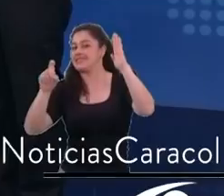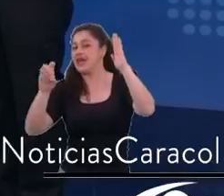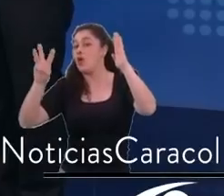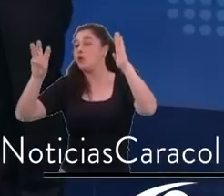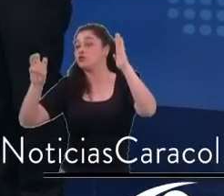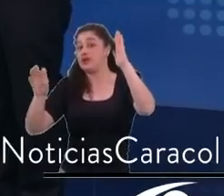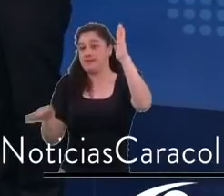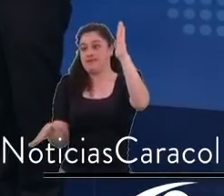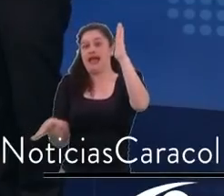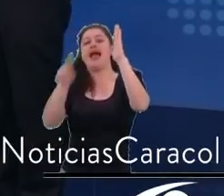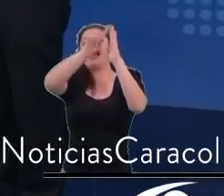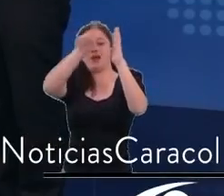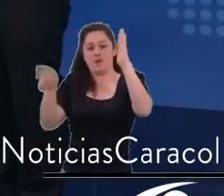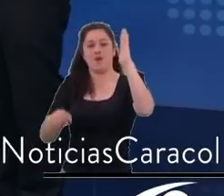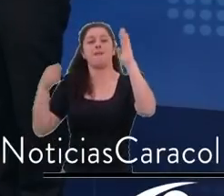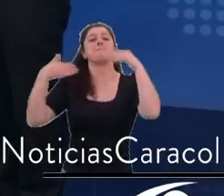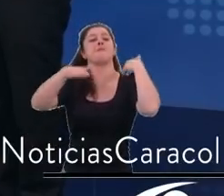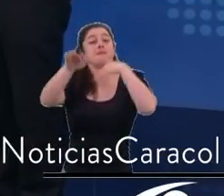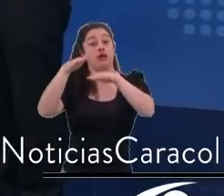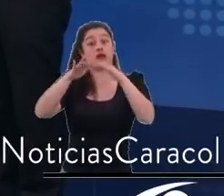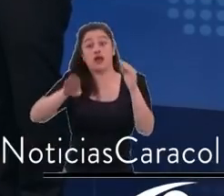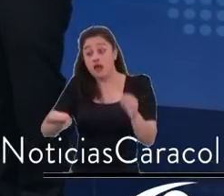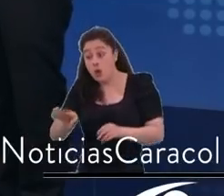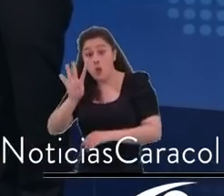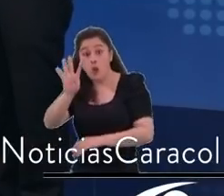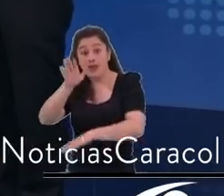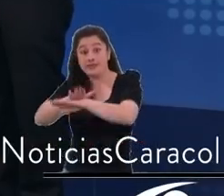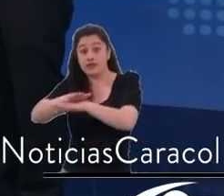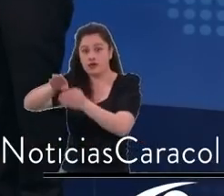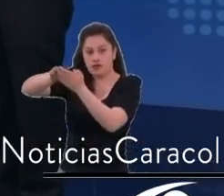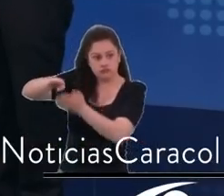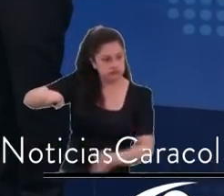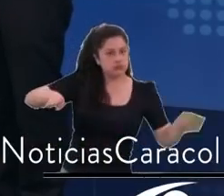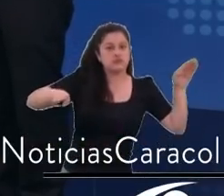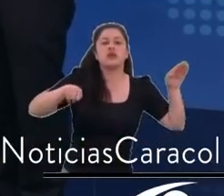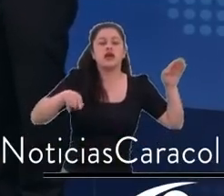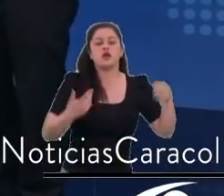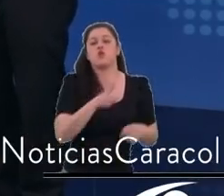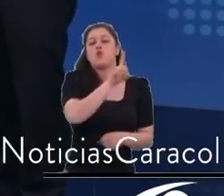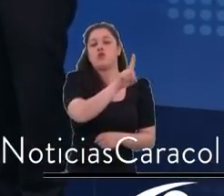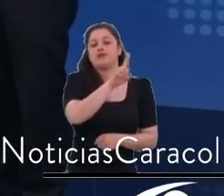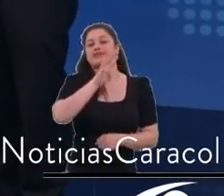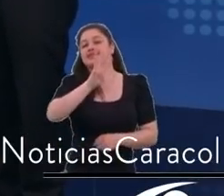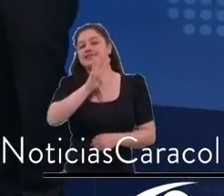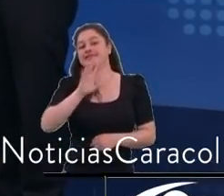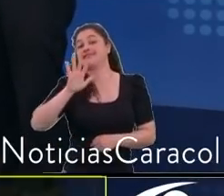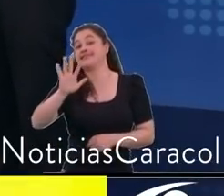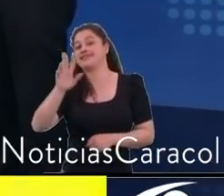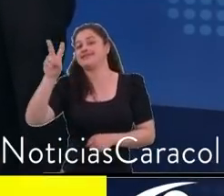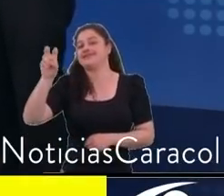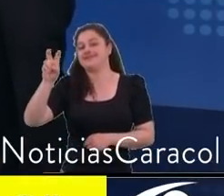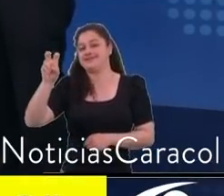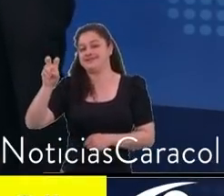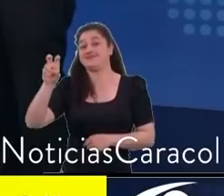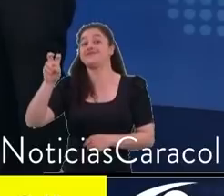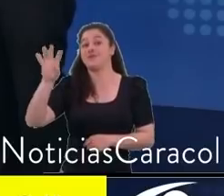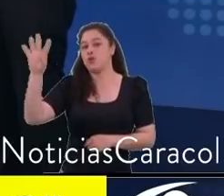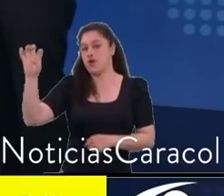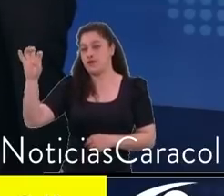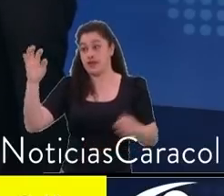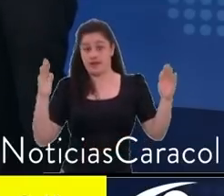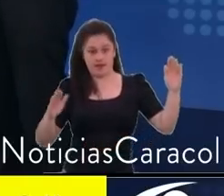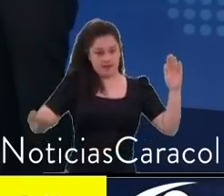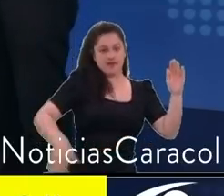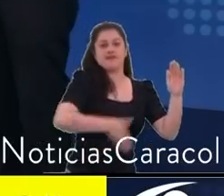adelante. Lunes 10 de enero, lunes feo. Todos los festivos. Empieza, ojo, empieza en todas las entradas, en todos los accesos a Bogotá,